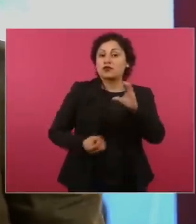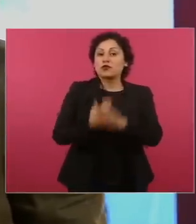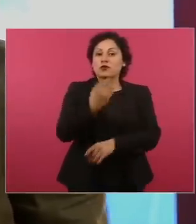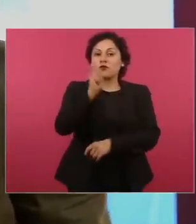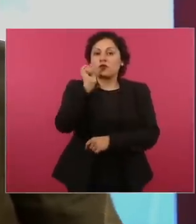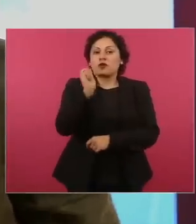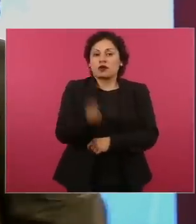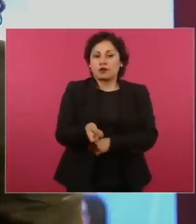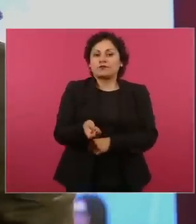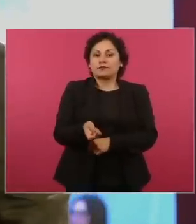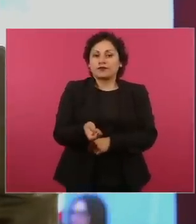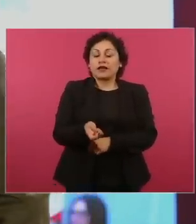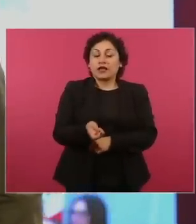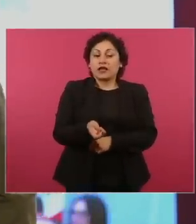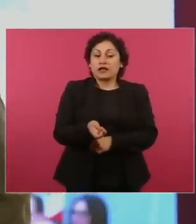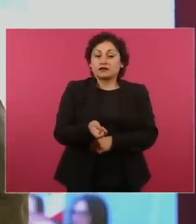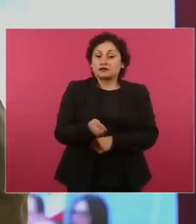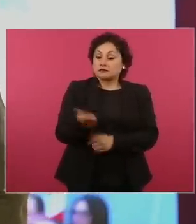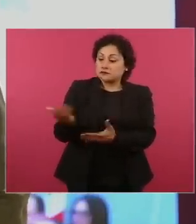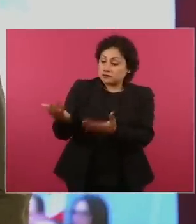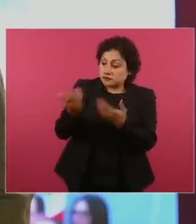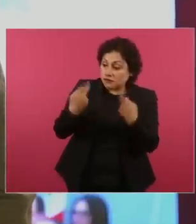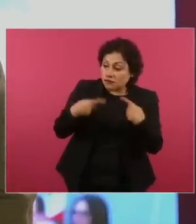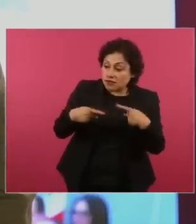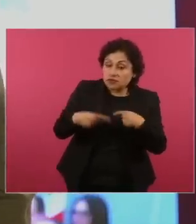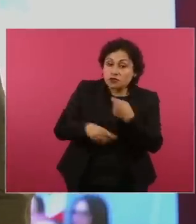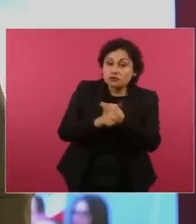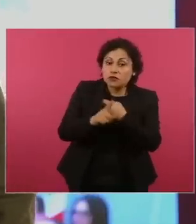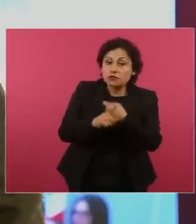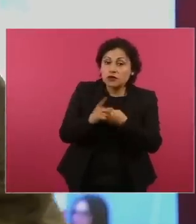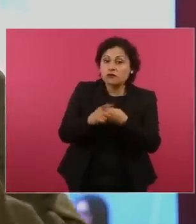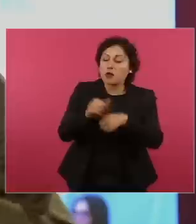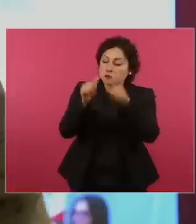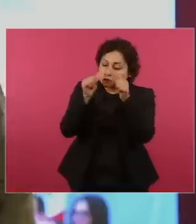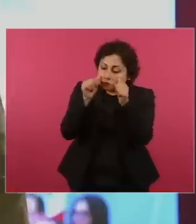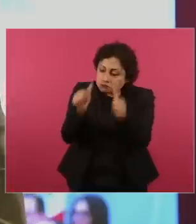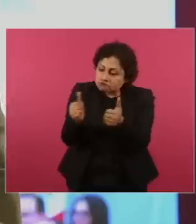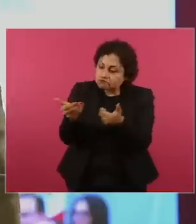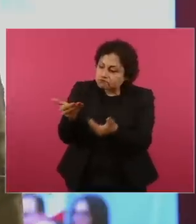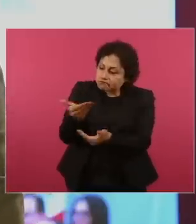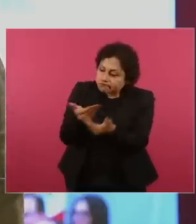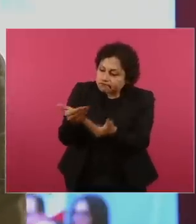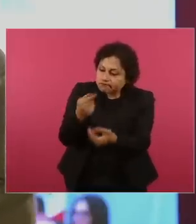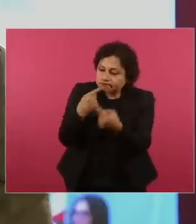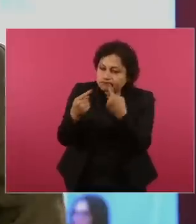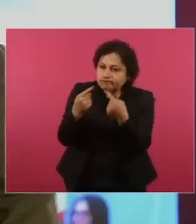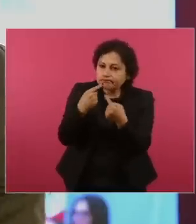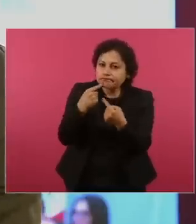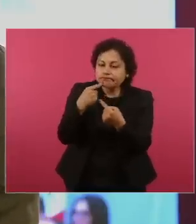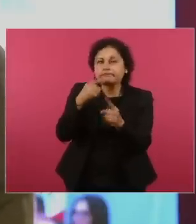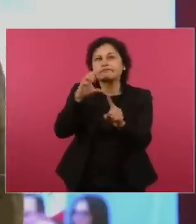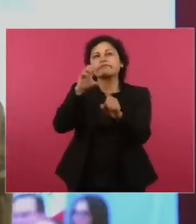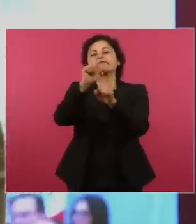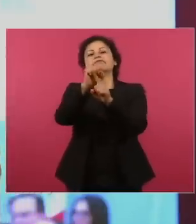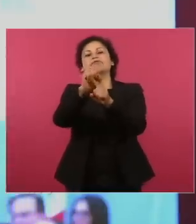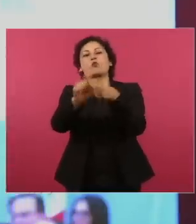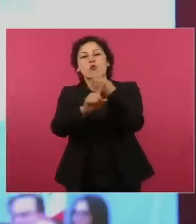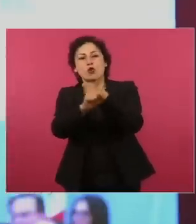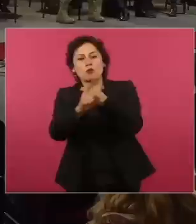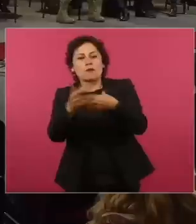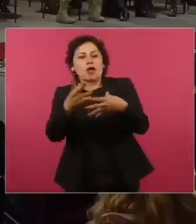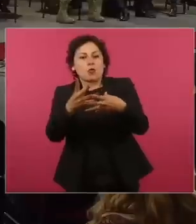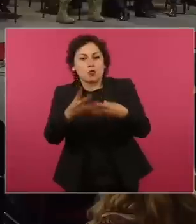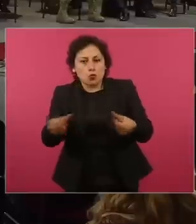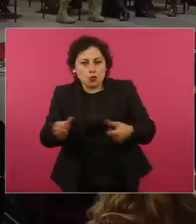escuchó para encontrar en conjunto alternativas. El presidente Andrés Manuel López Obrador propuso